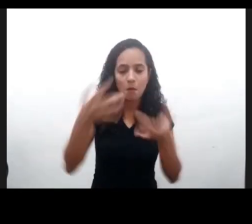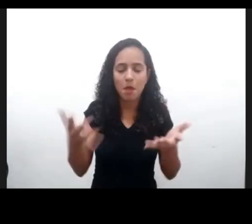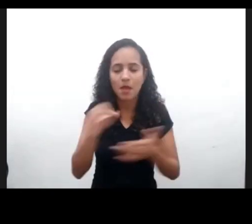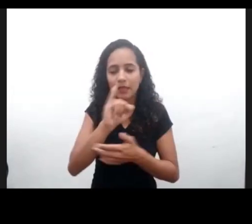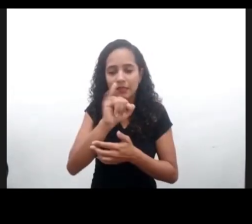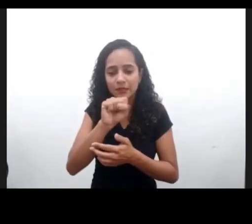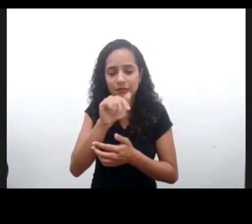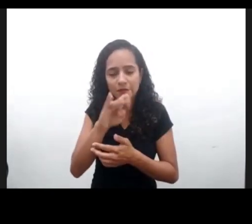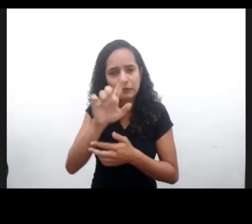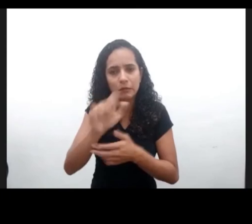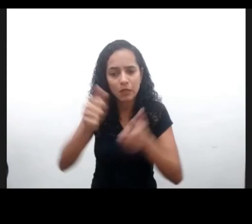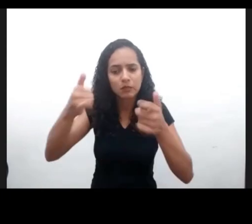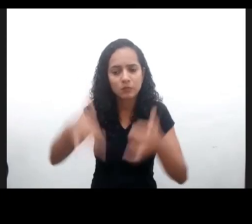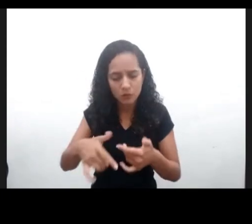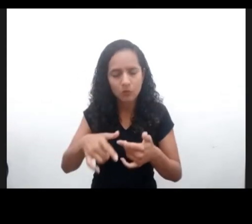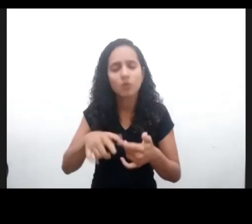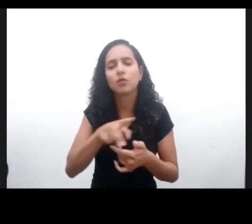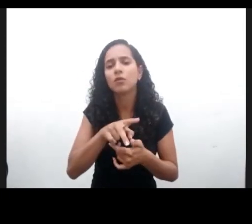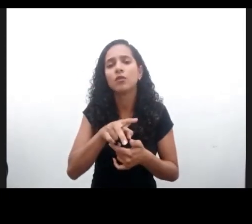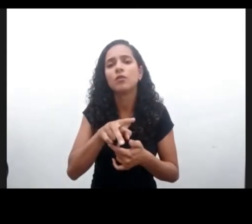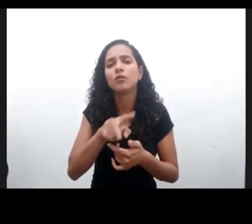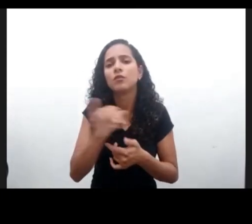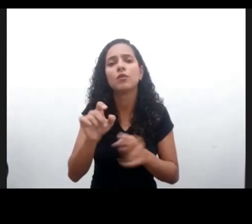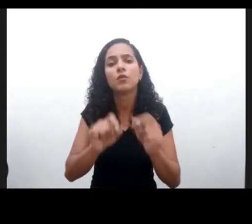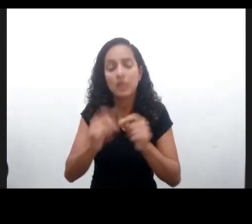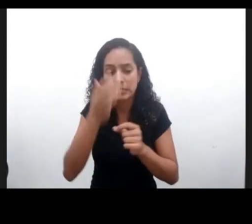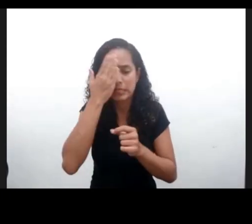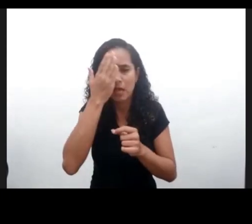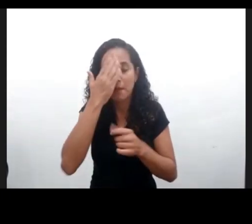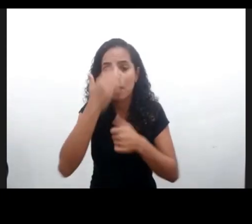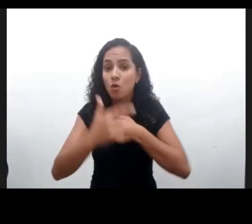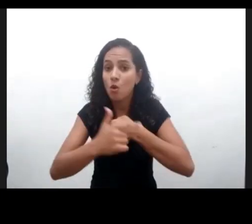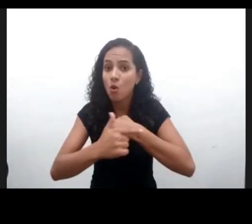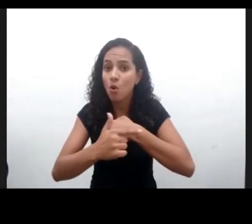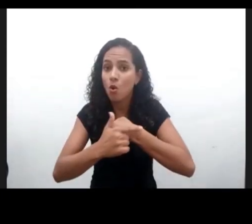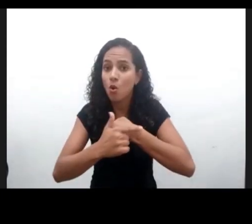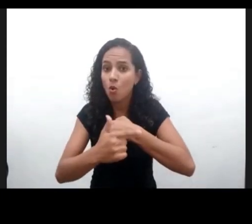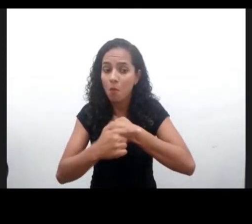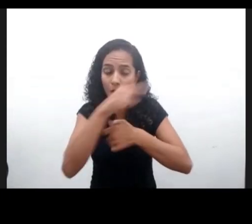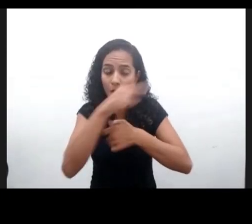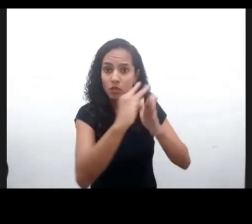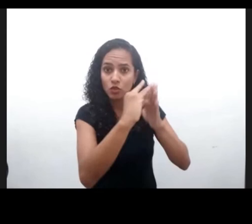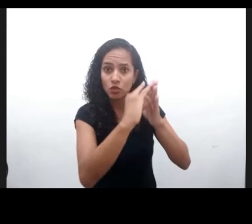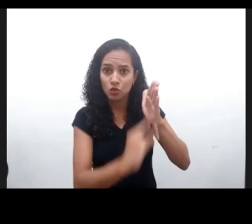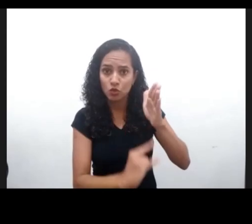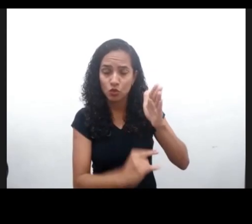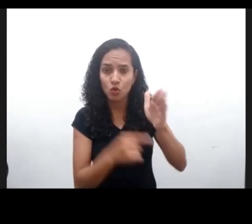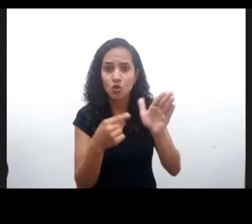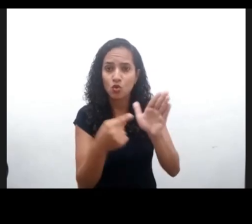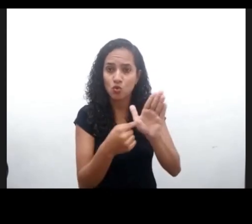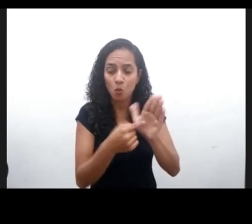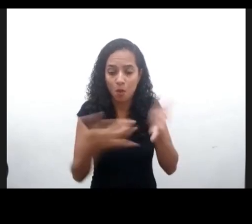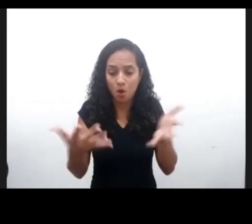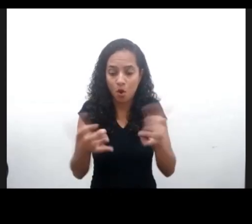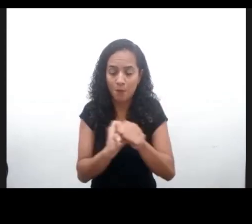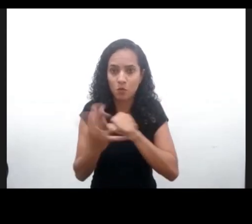sabiendo el rol que puede jugar este documento en momentos de pandemia. Por eso se aceleró